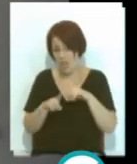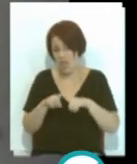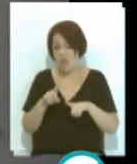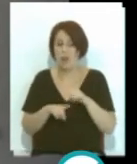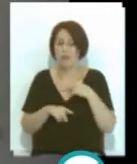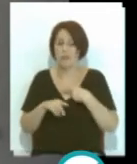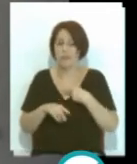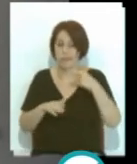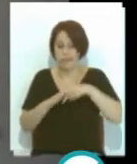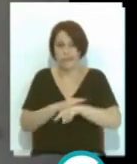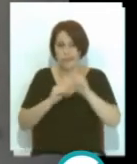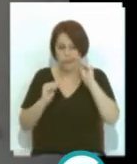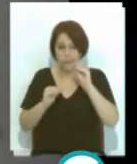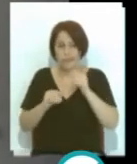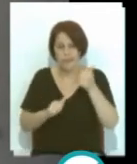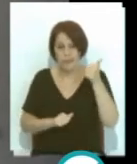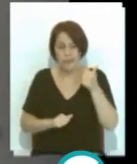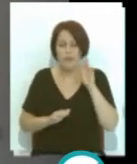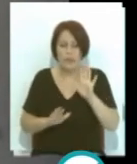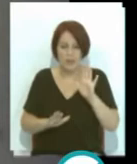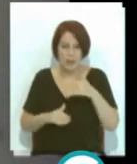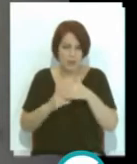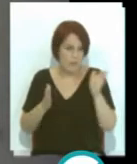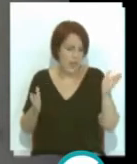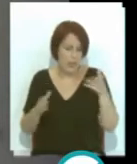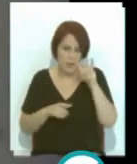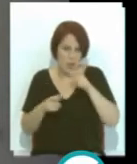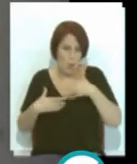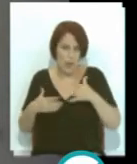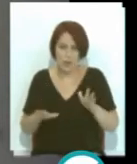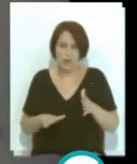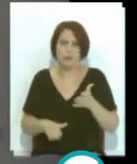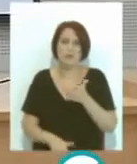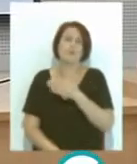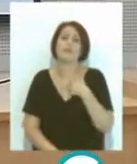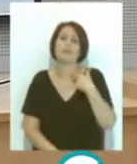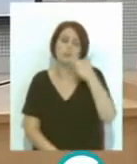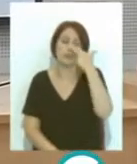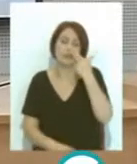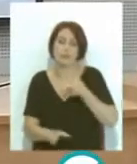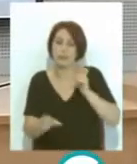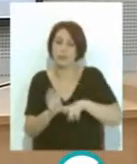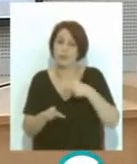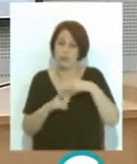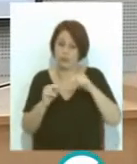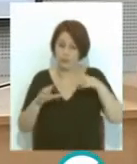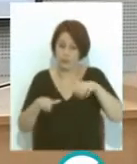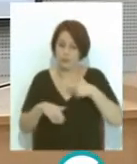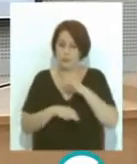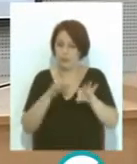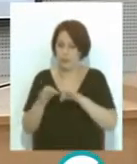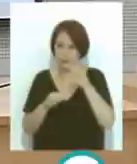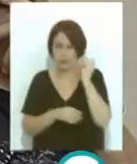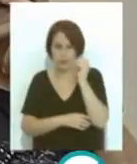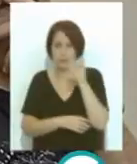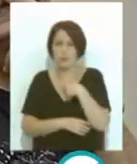académicas pero que va a estar abierto a cualquier persona que tenga interés La Universidad de Cádiz organiza el congreso